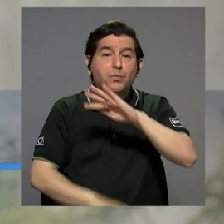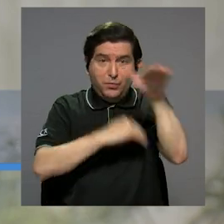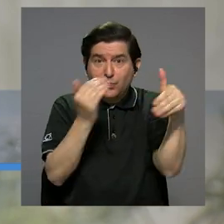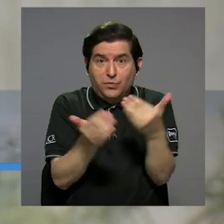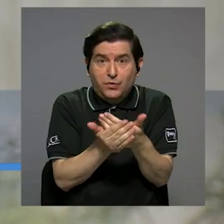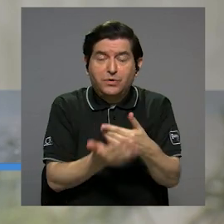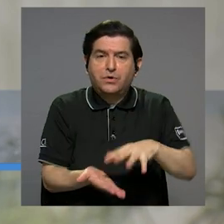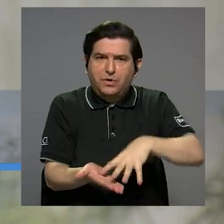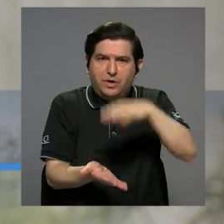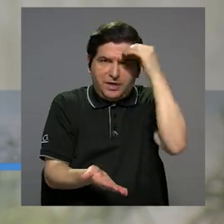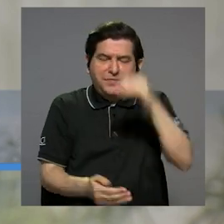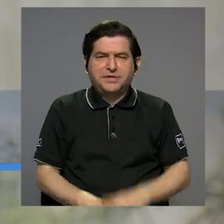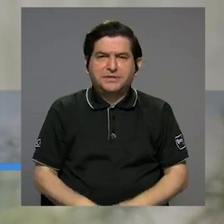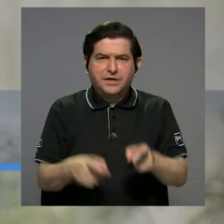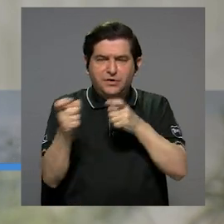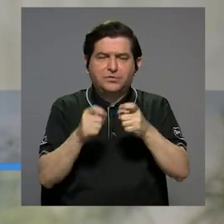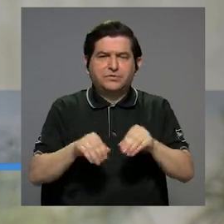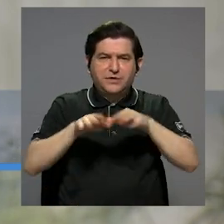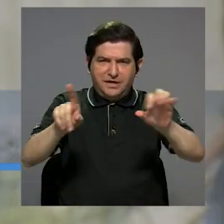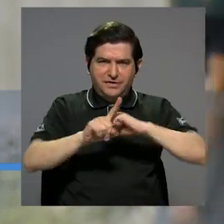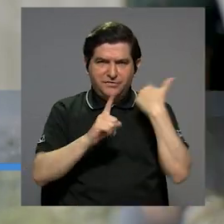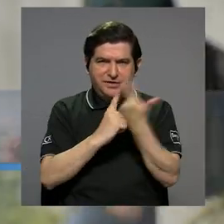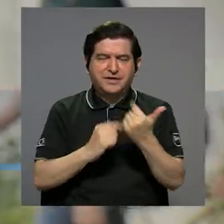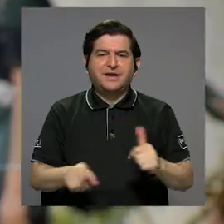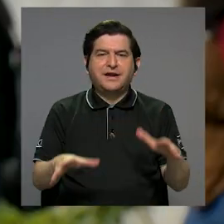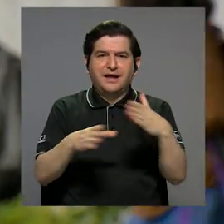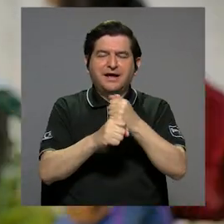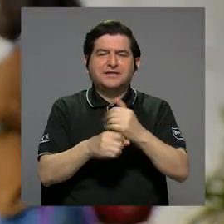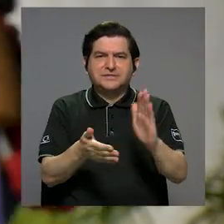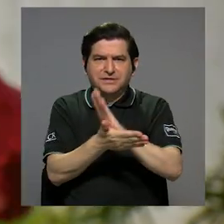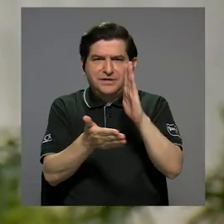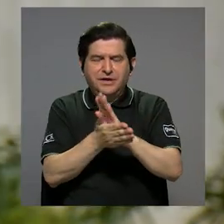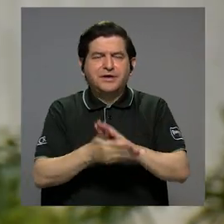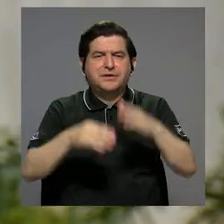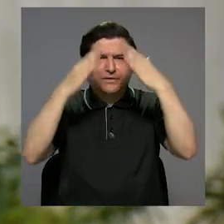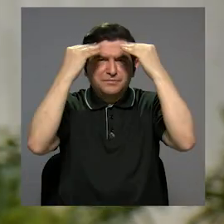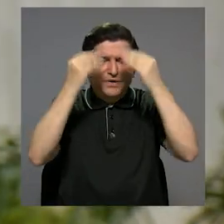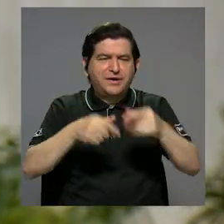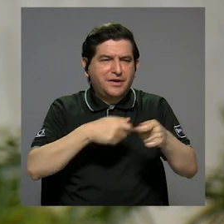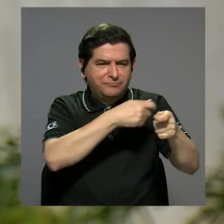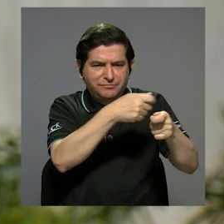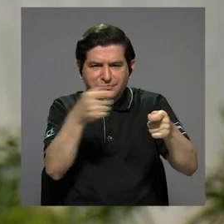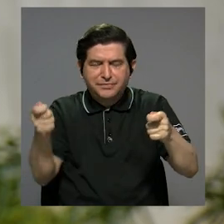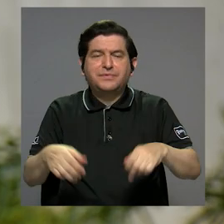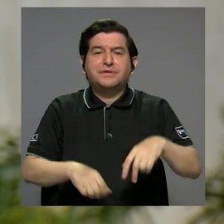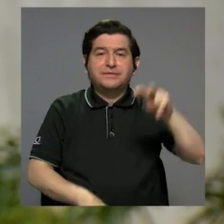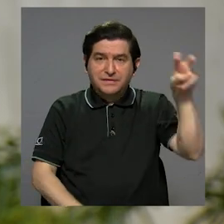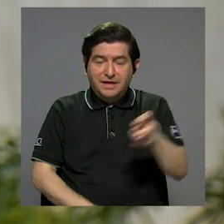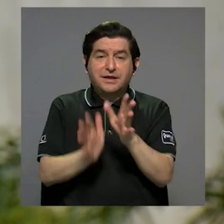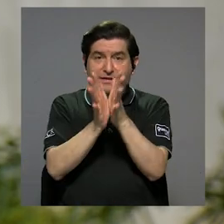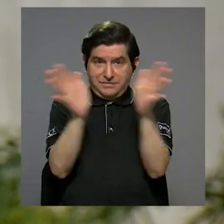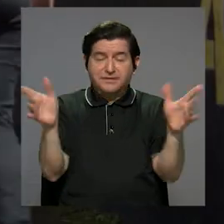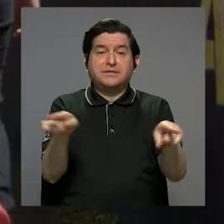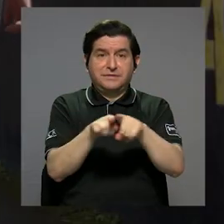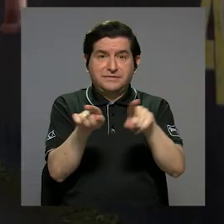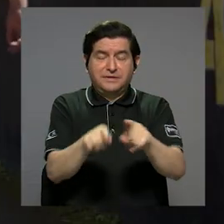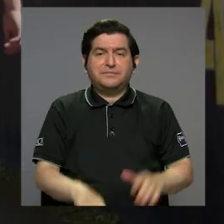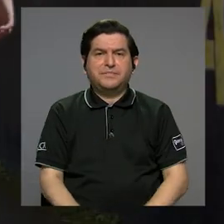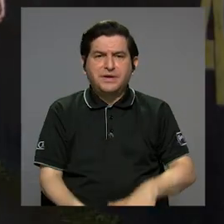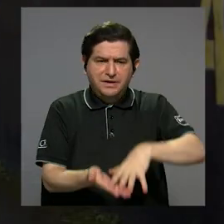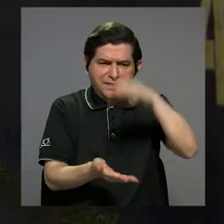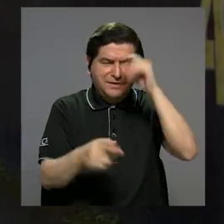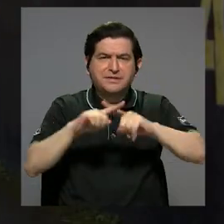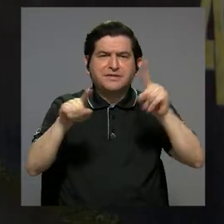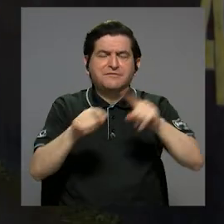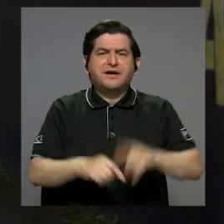poco de todo. He aprendido desde manejar redes sociales hasta crear brochures para divulgar información con respecto al transporte público. También he